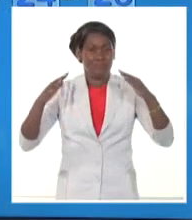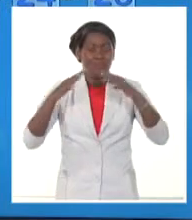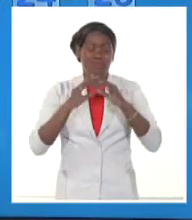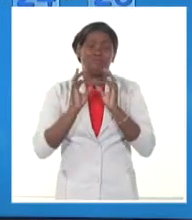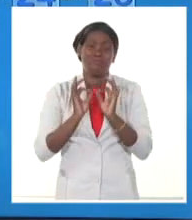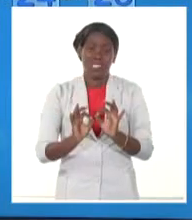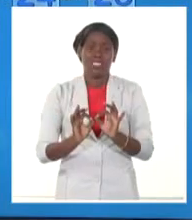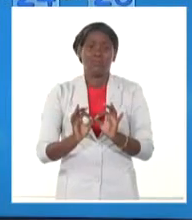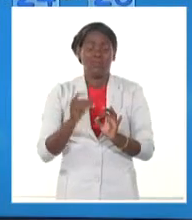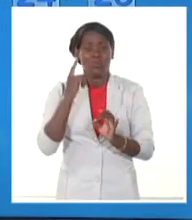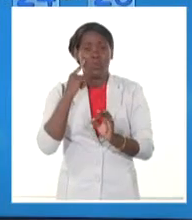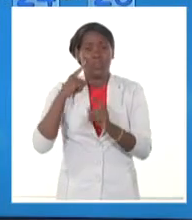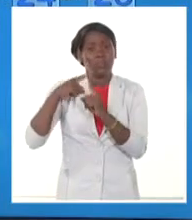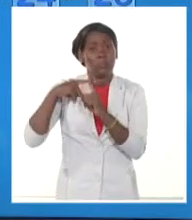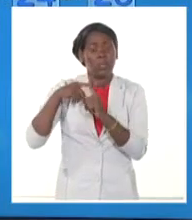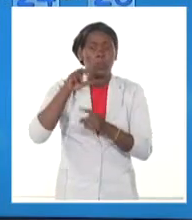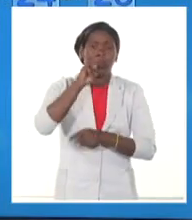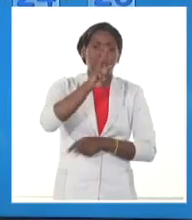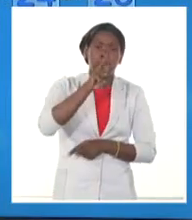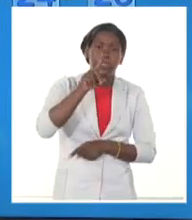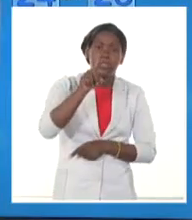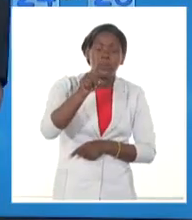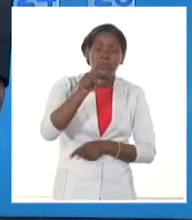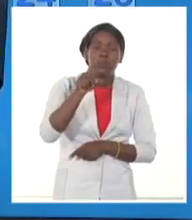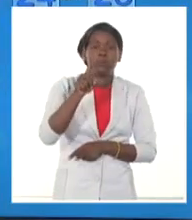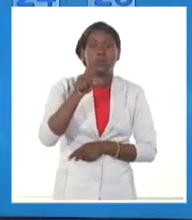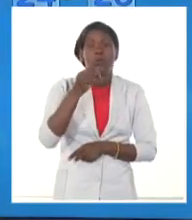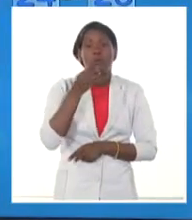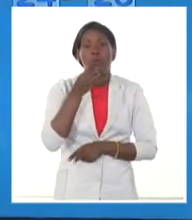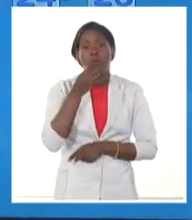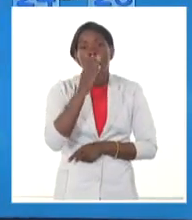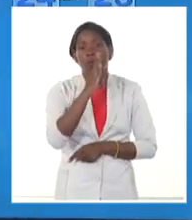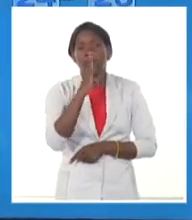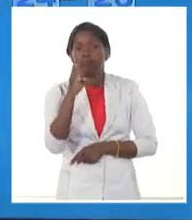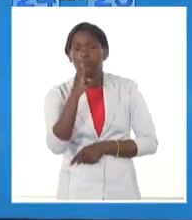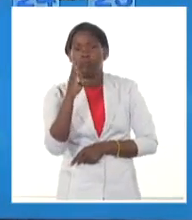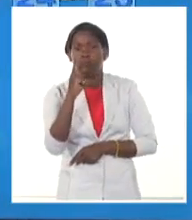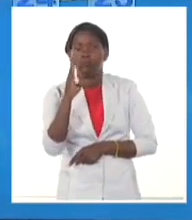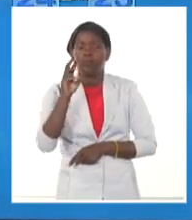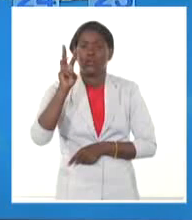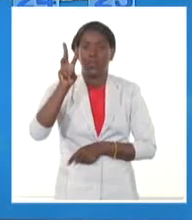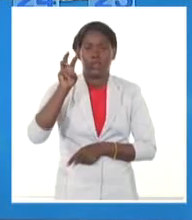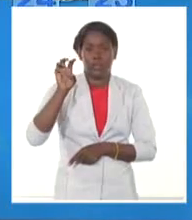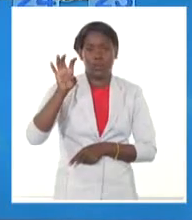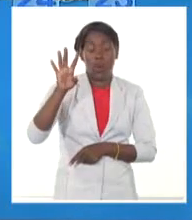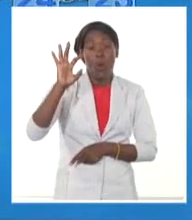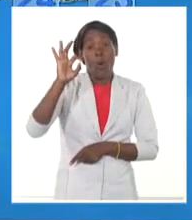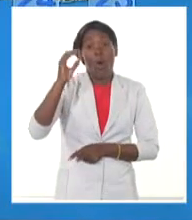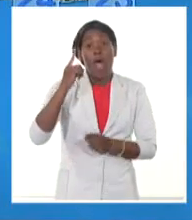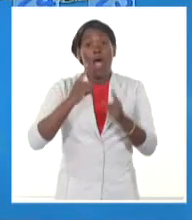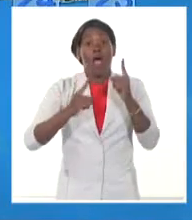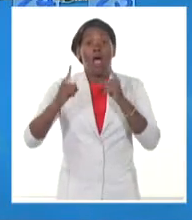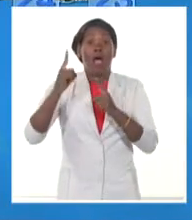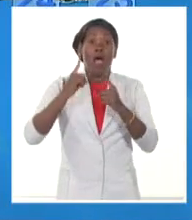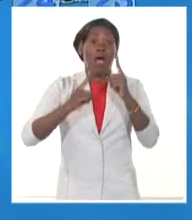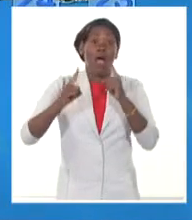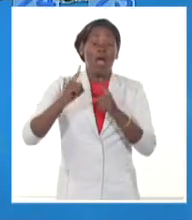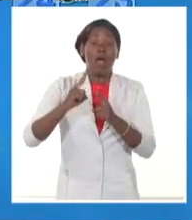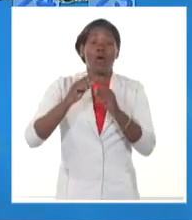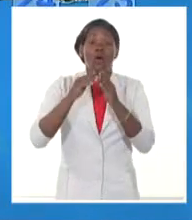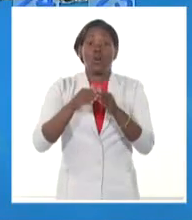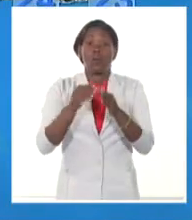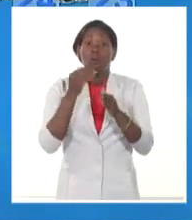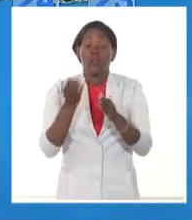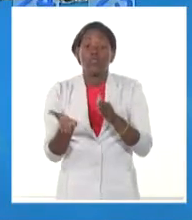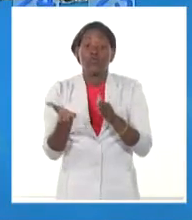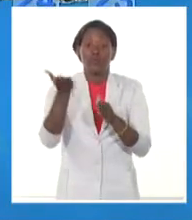esté entre 31, las máximas, hasta 34 grados Celsius. Algún valor superior puede haber en la provincia de Granma. En